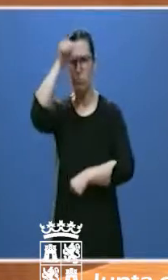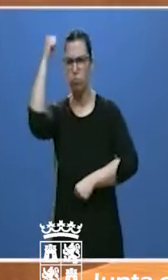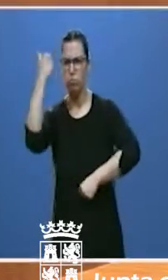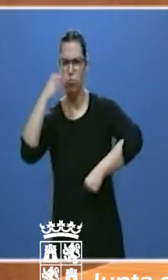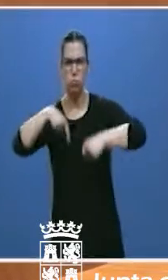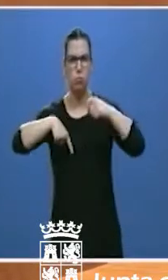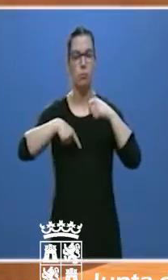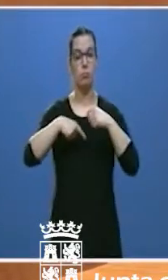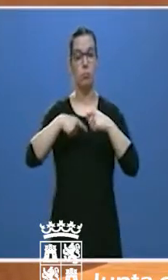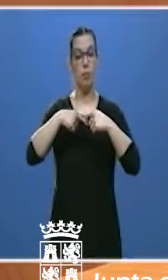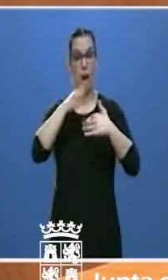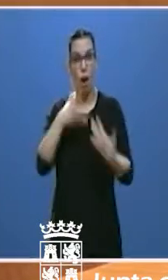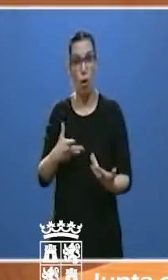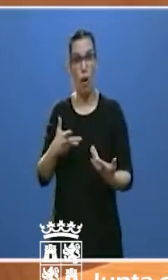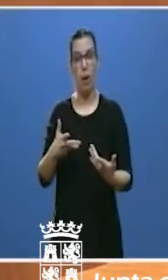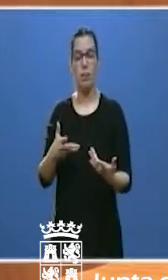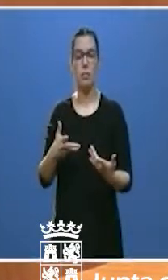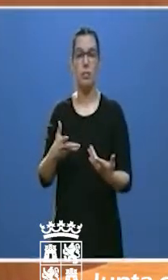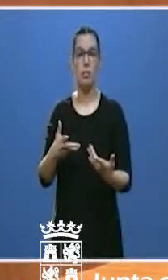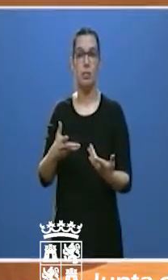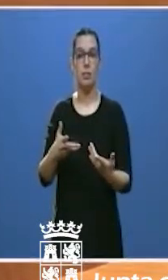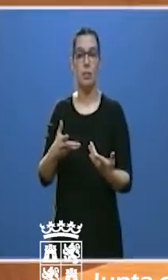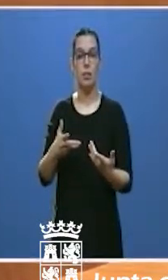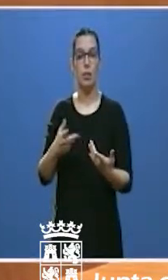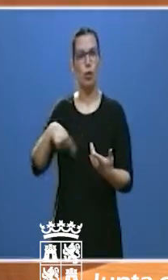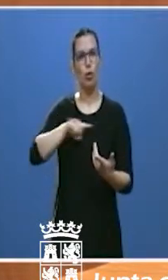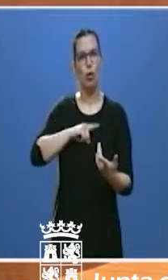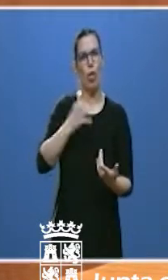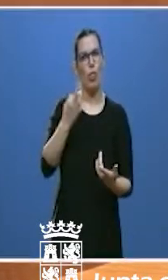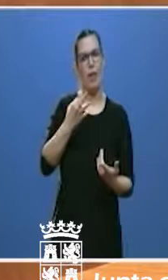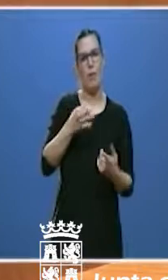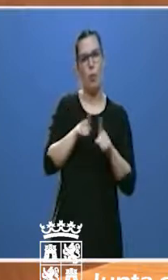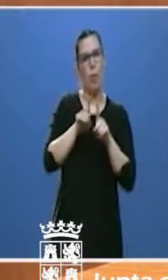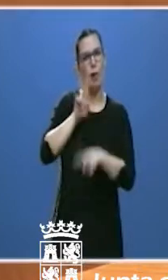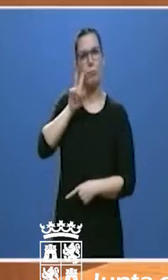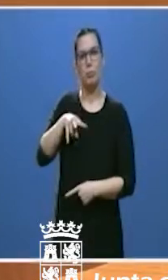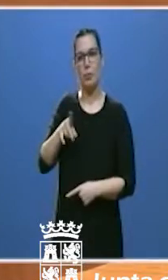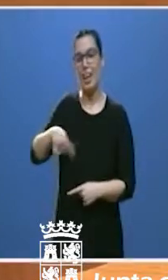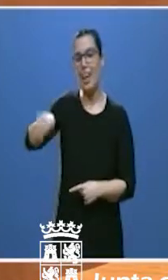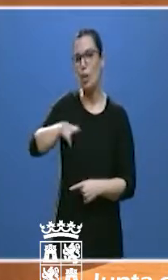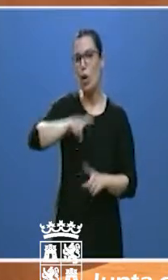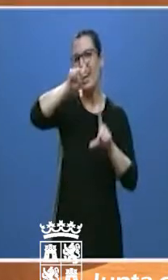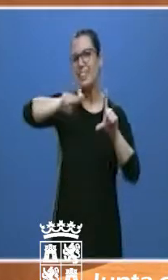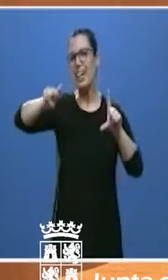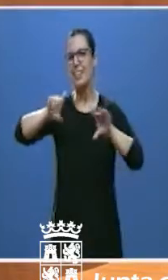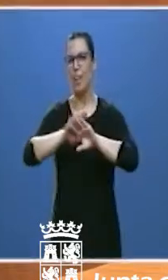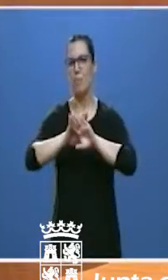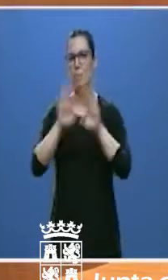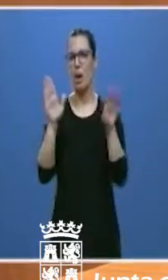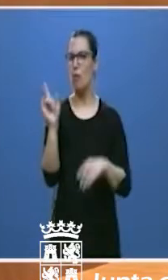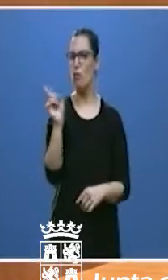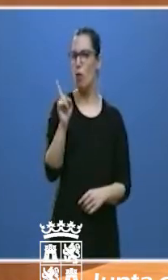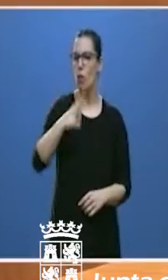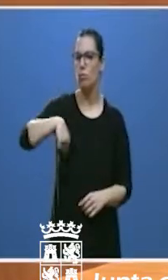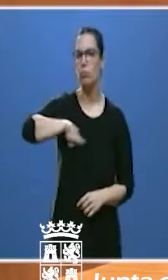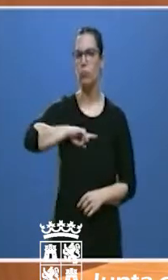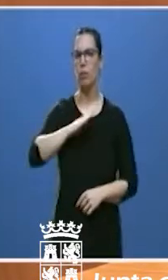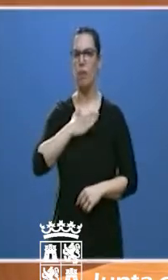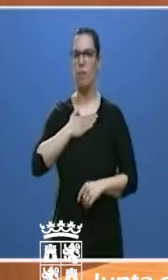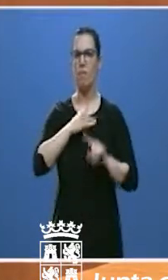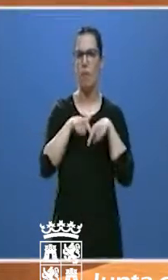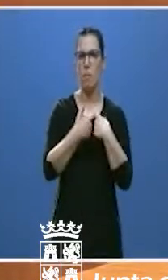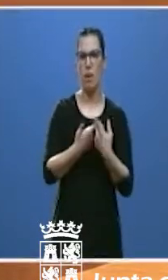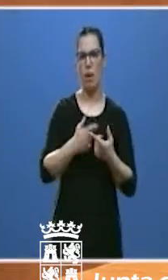No son, nunca lo van a ser, números en una estadística. Son familiares, son amigos, son